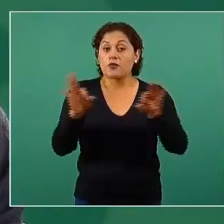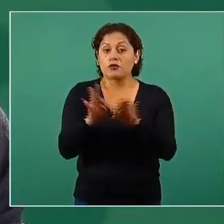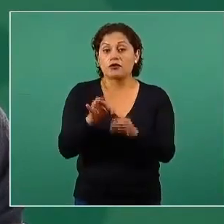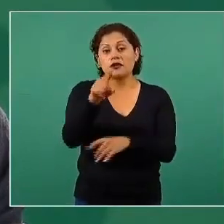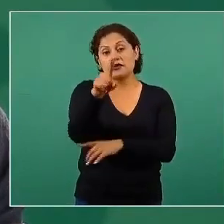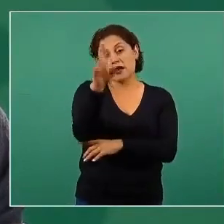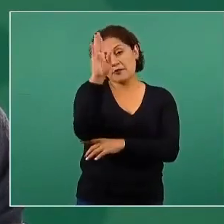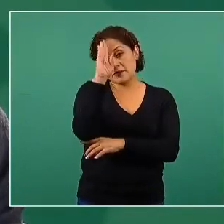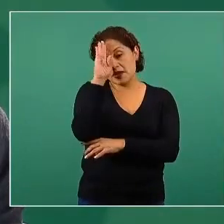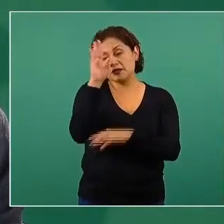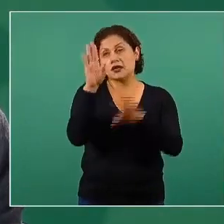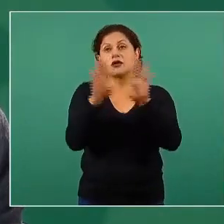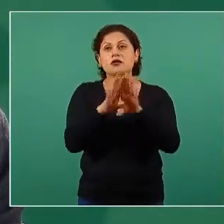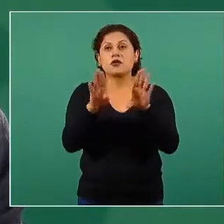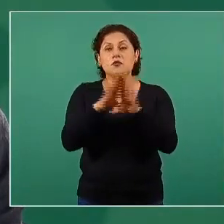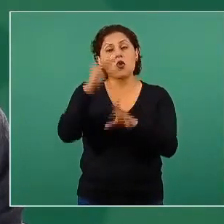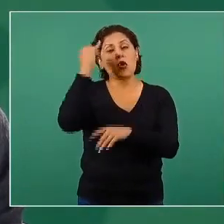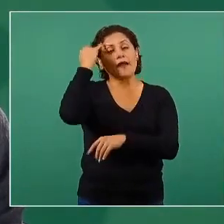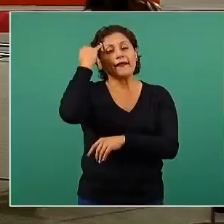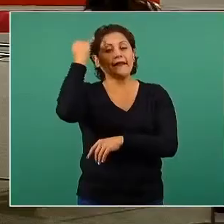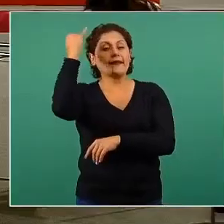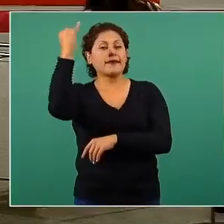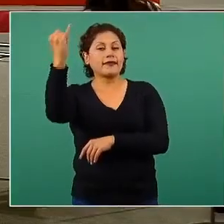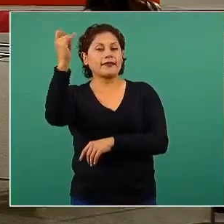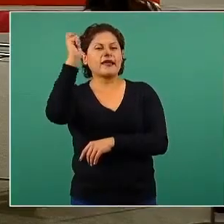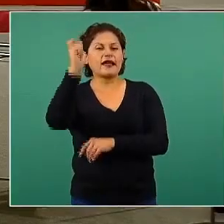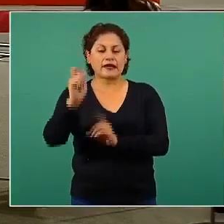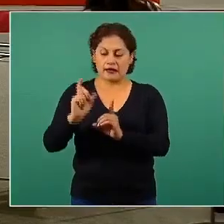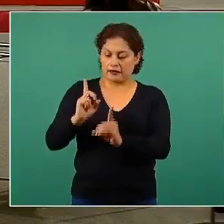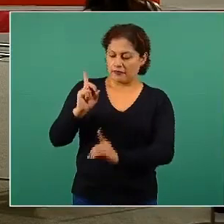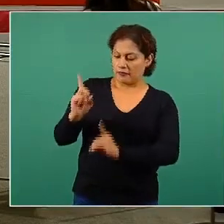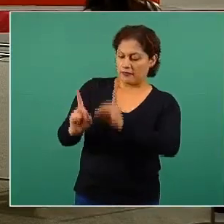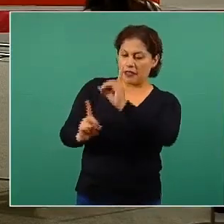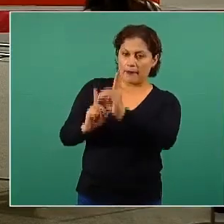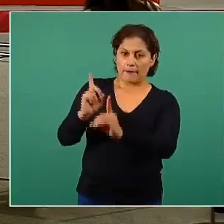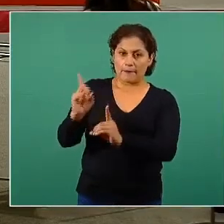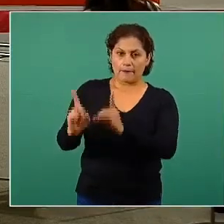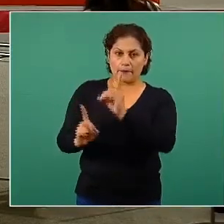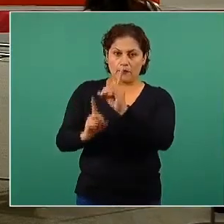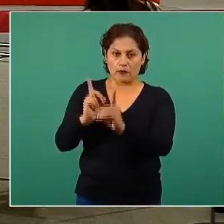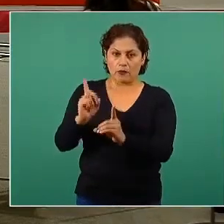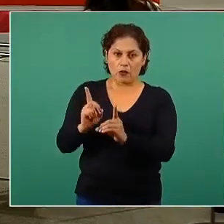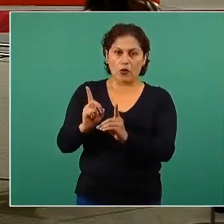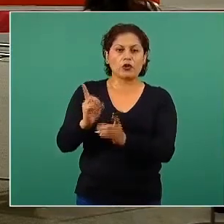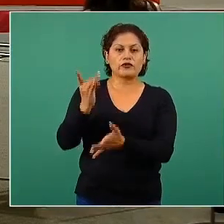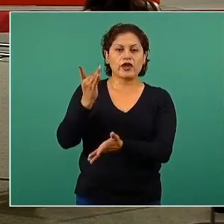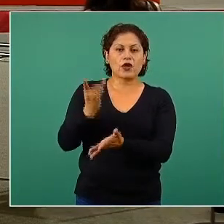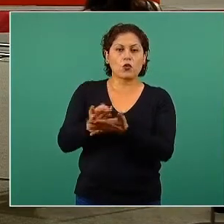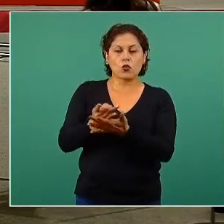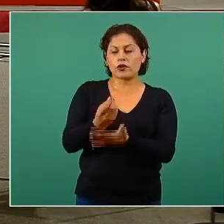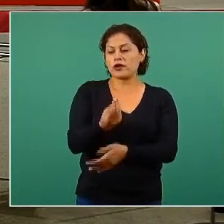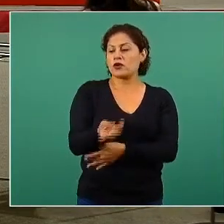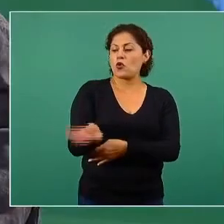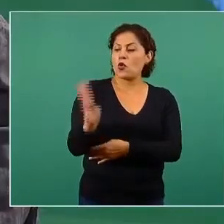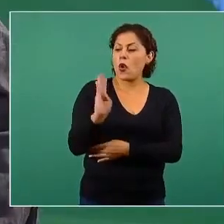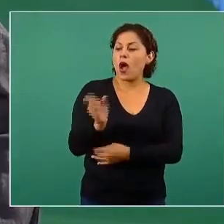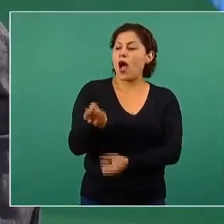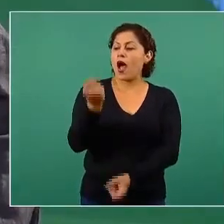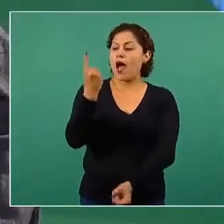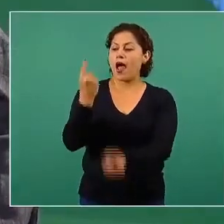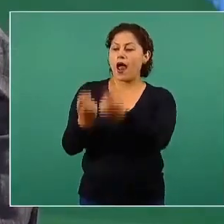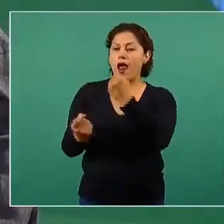estereotipos, las ideas preconcebidas de que la actividad física está a disposición solamente de ciertos